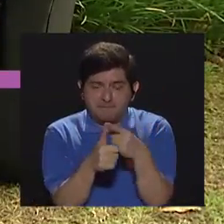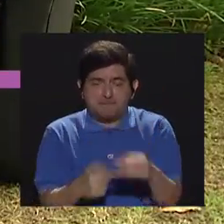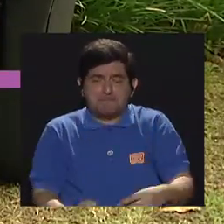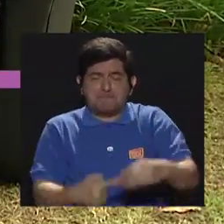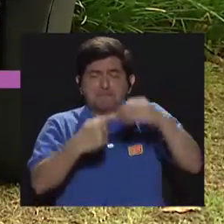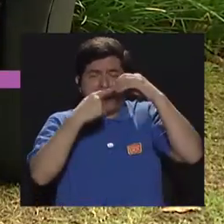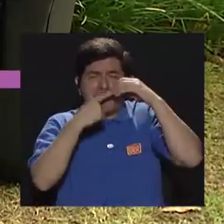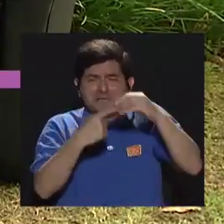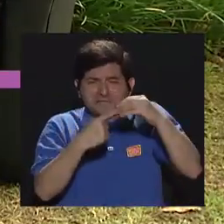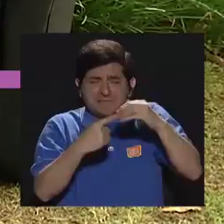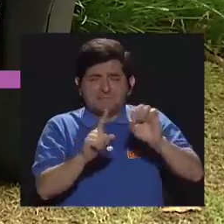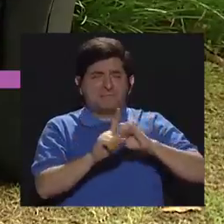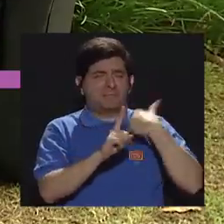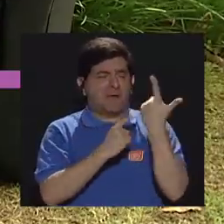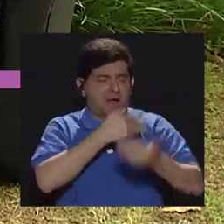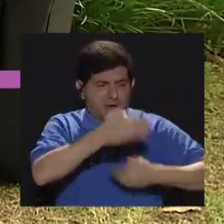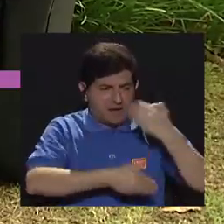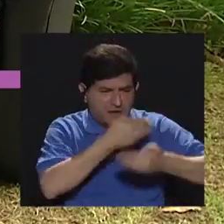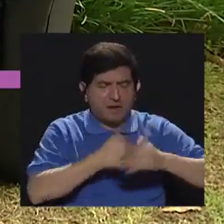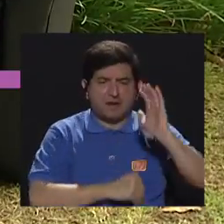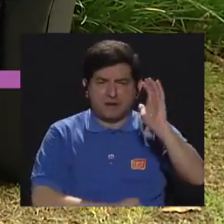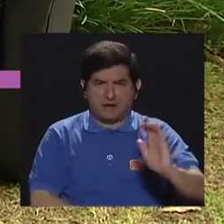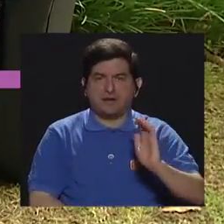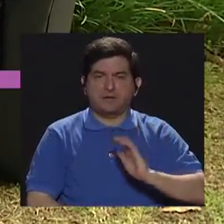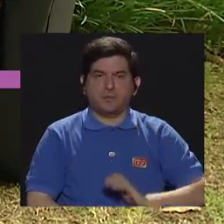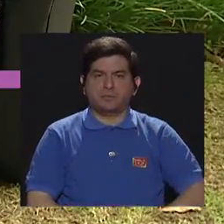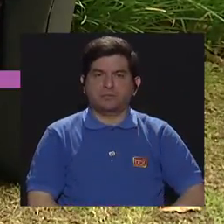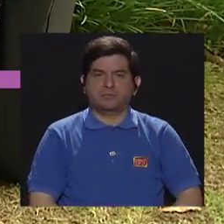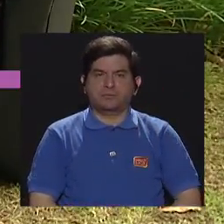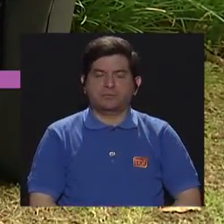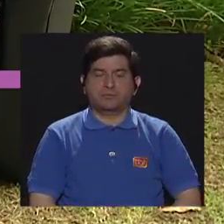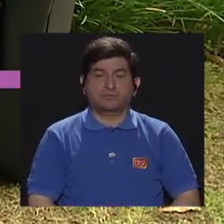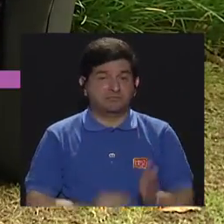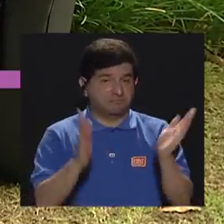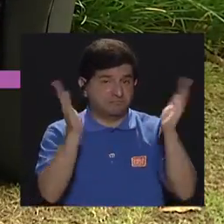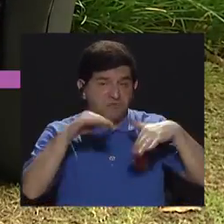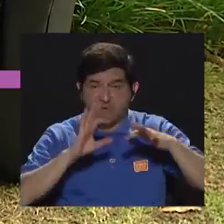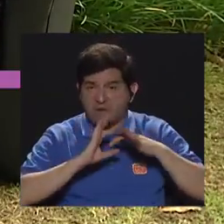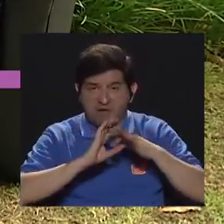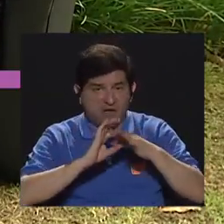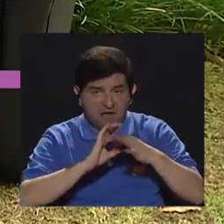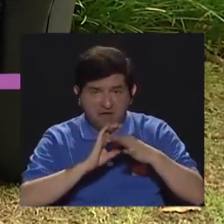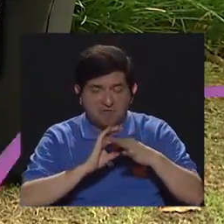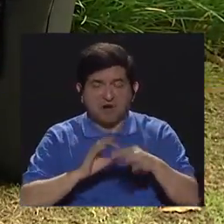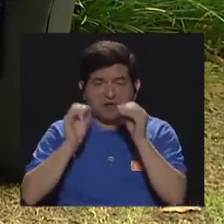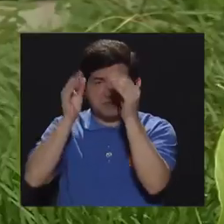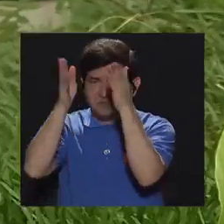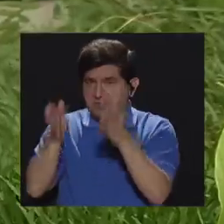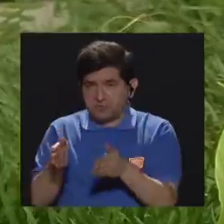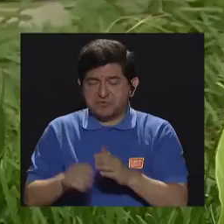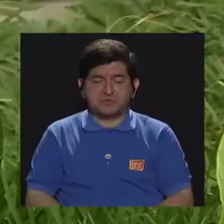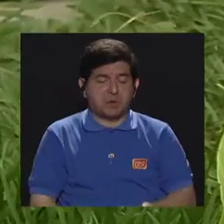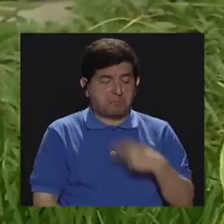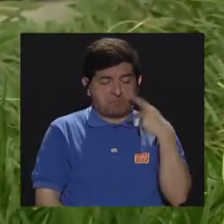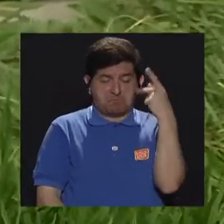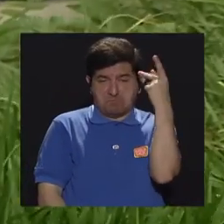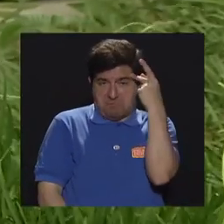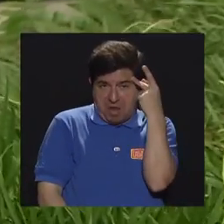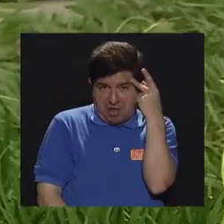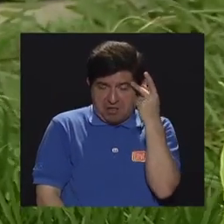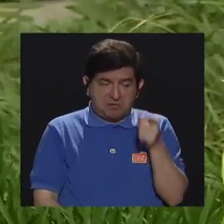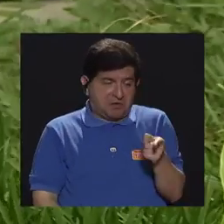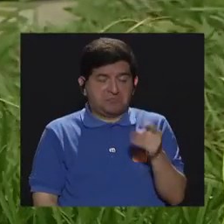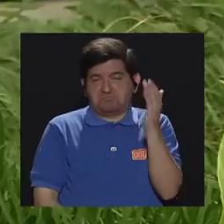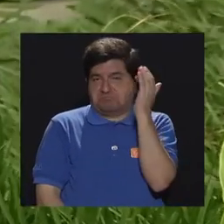socializador del niño y de la niña. Entonces, si no hay una relación con el docente, si el padre de familia